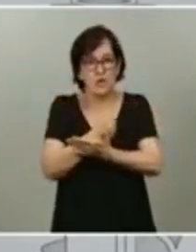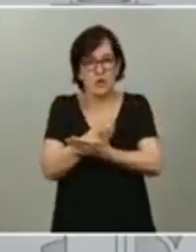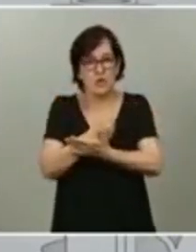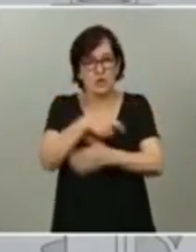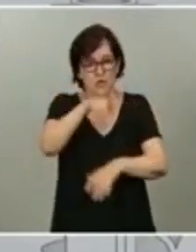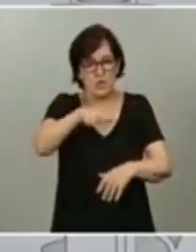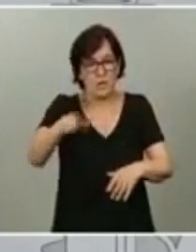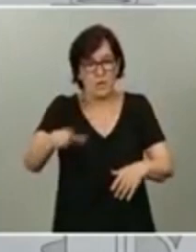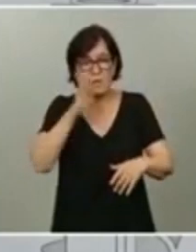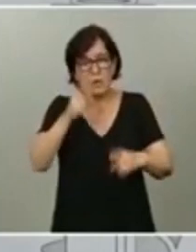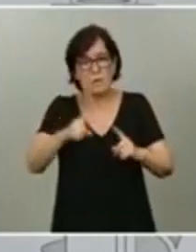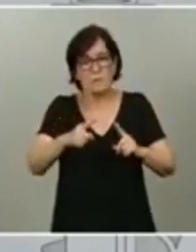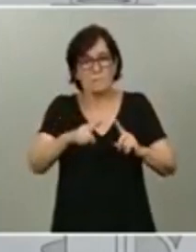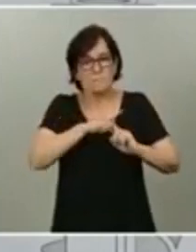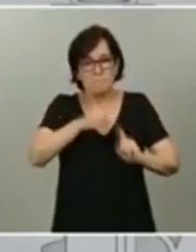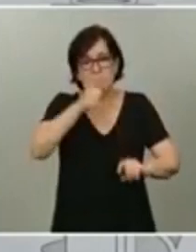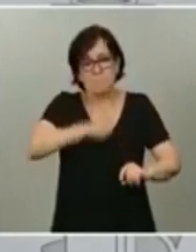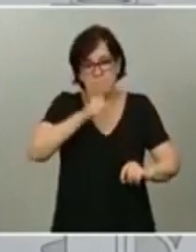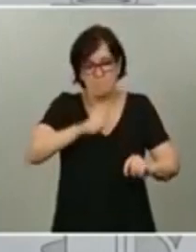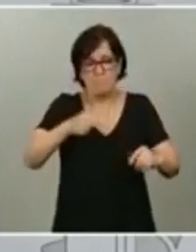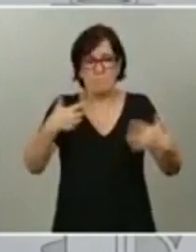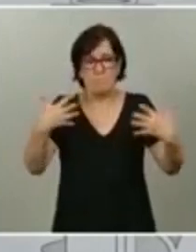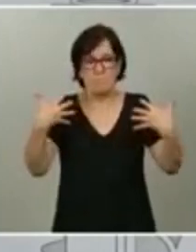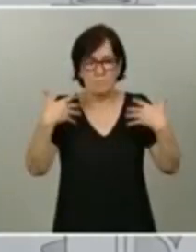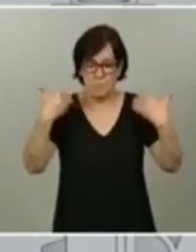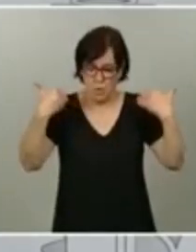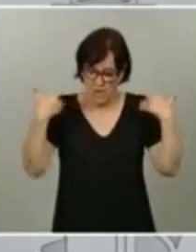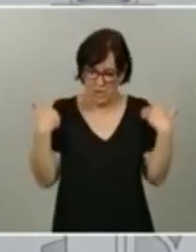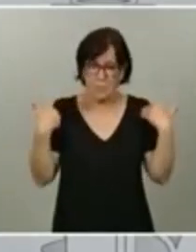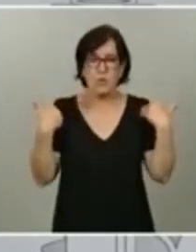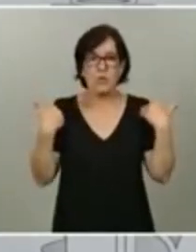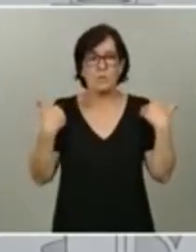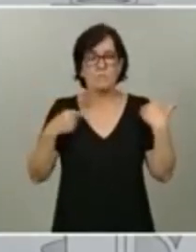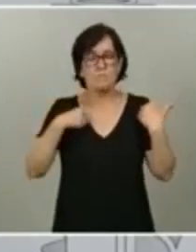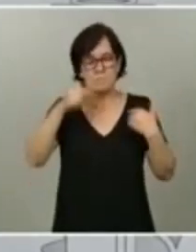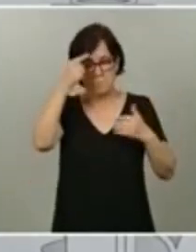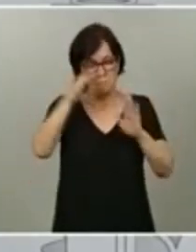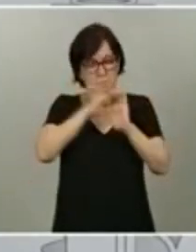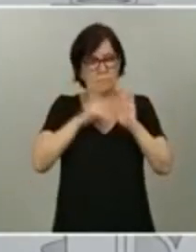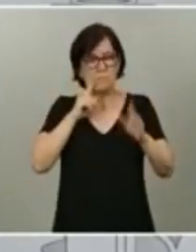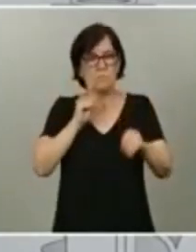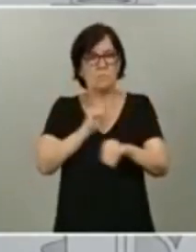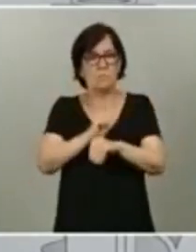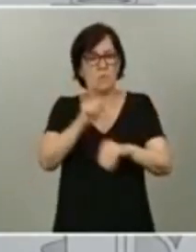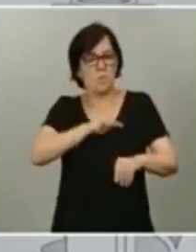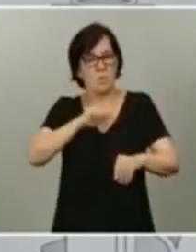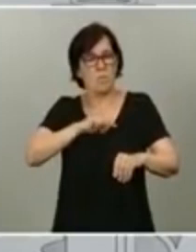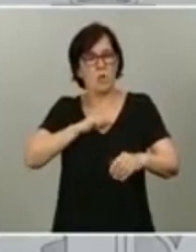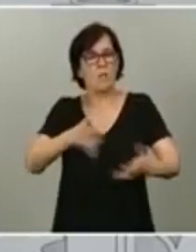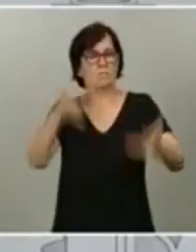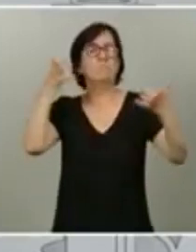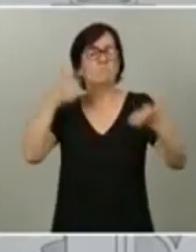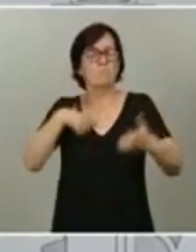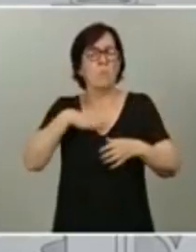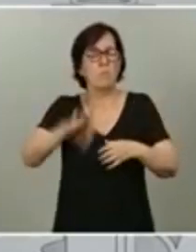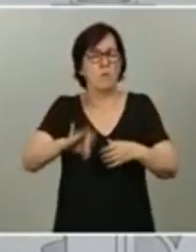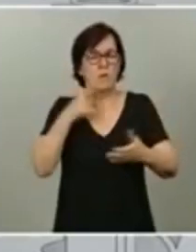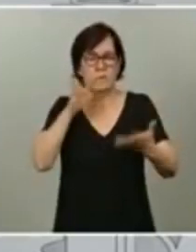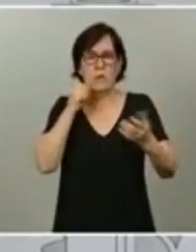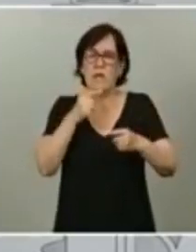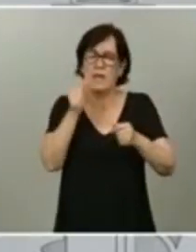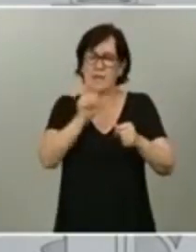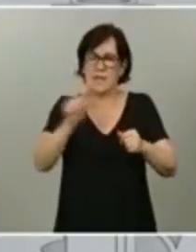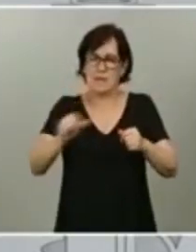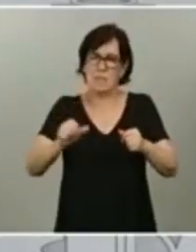sacrificio, por la responsabilidad y por la disciplina y la moral de victoria que han desplegado en estas semanas tan complicadas para todos.